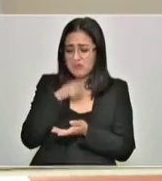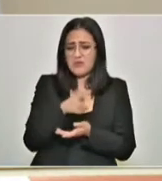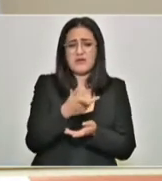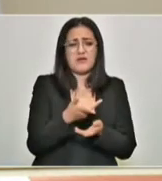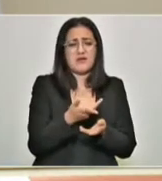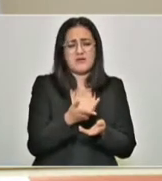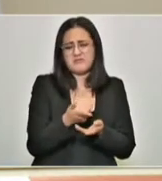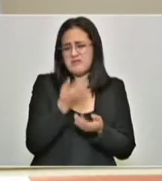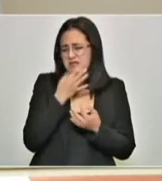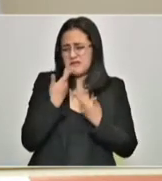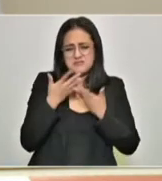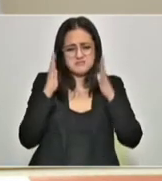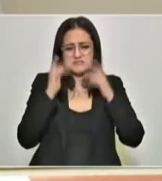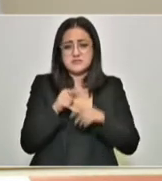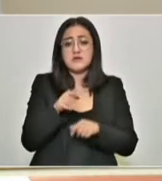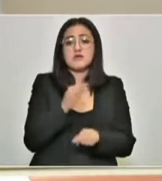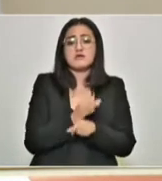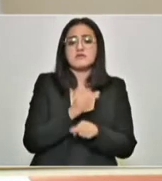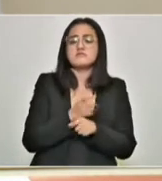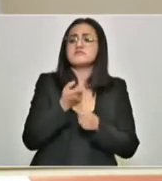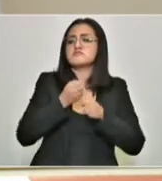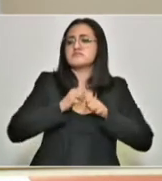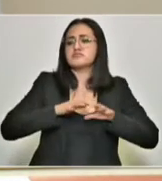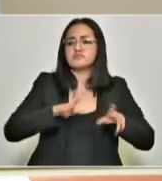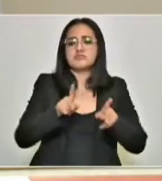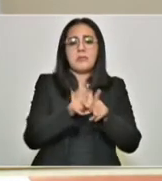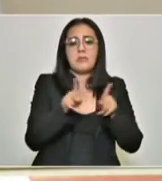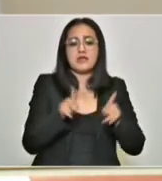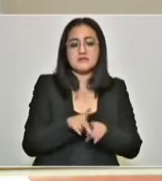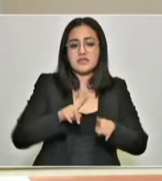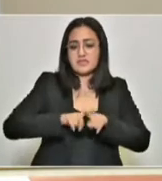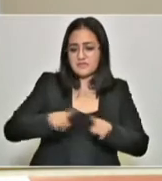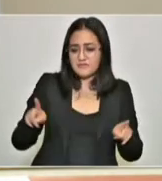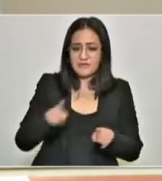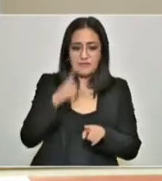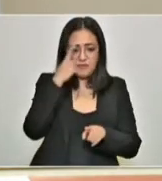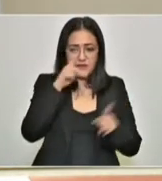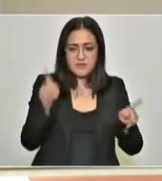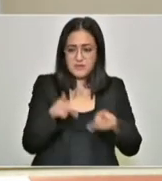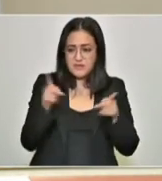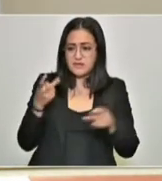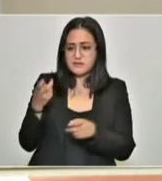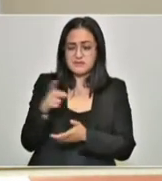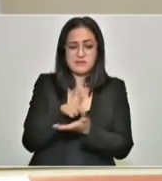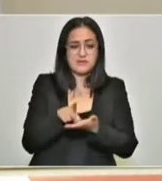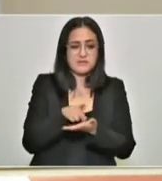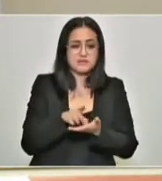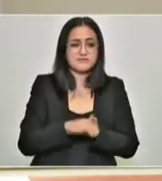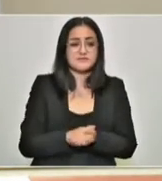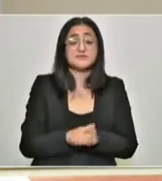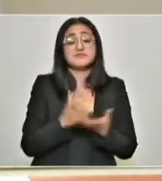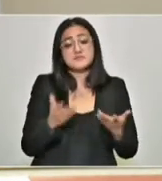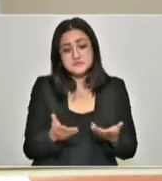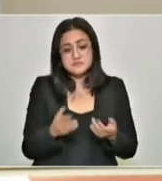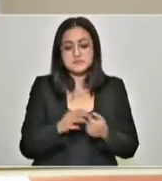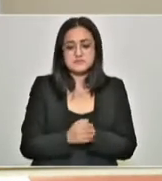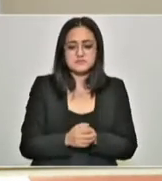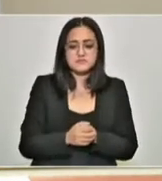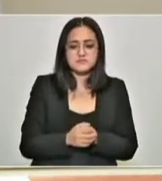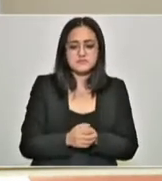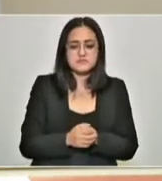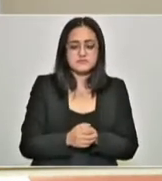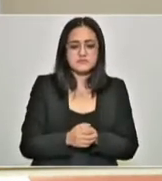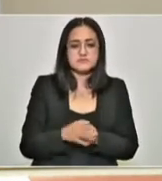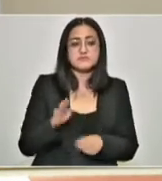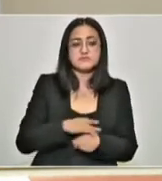disputan el control de las plazas para la venta de los enervantes. Y por eso ocurre mucho más